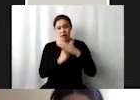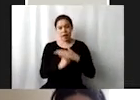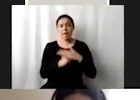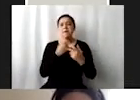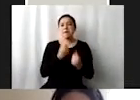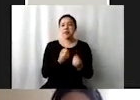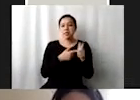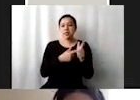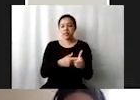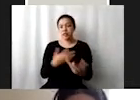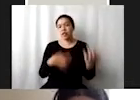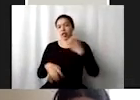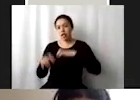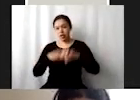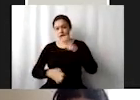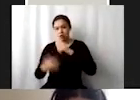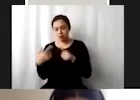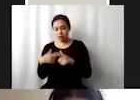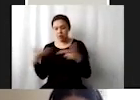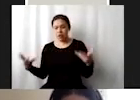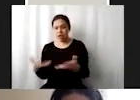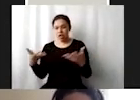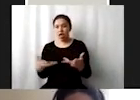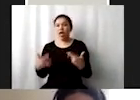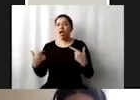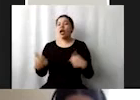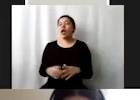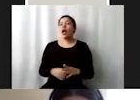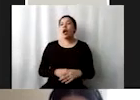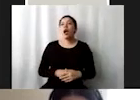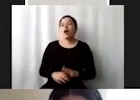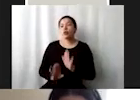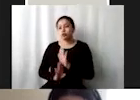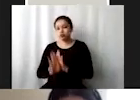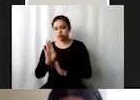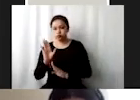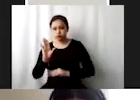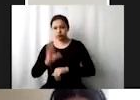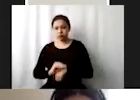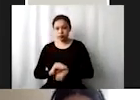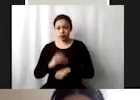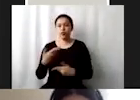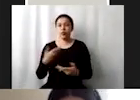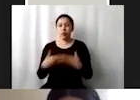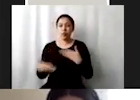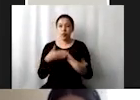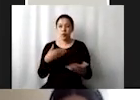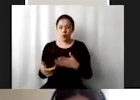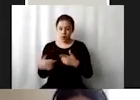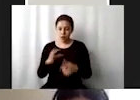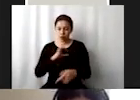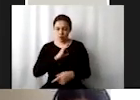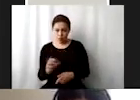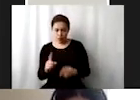empleos que permita el crecimiento que permita su modernización que permita la